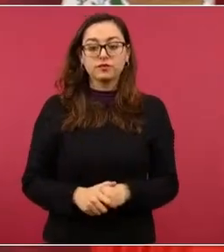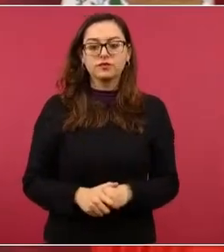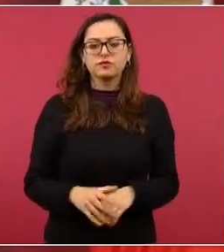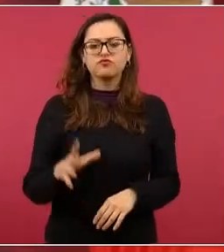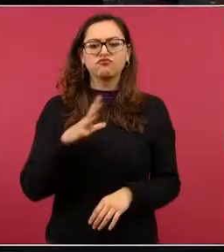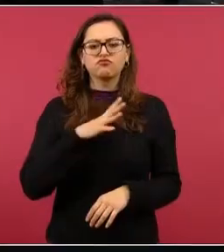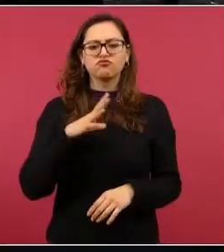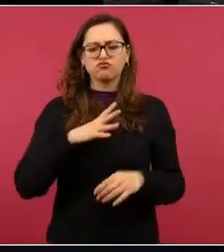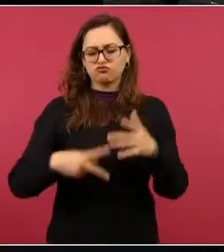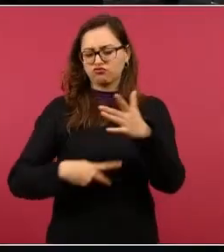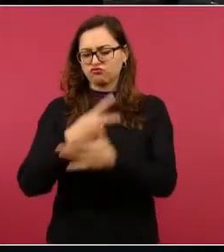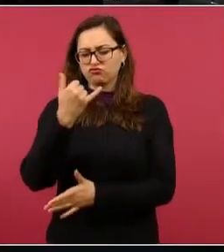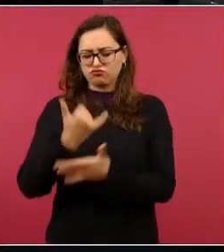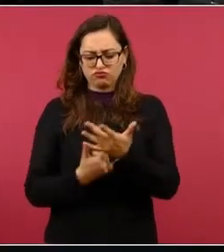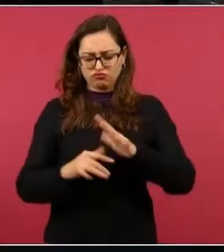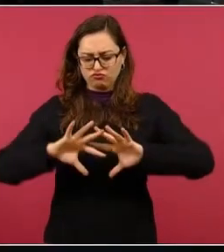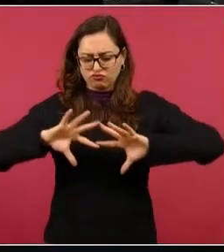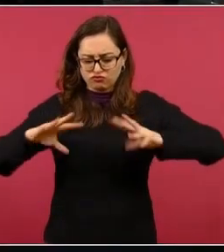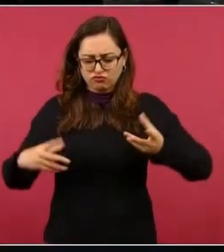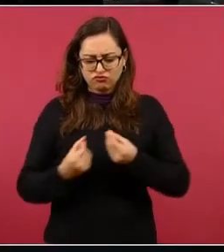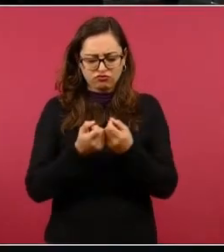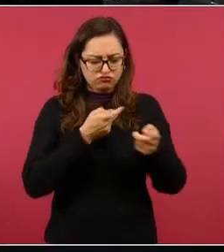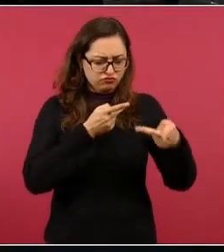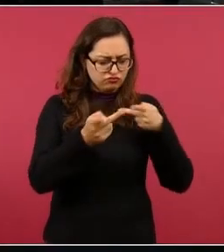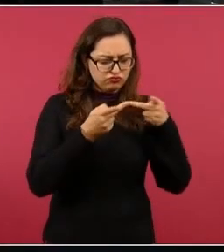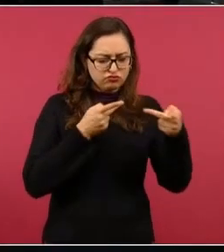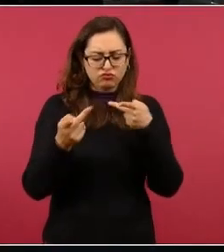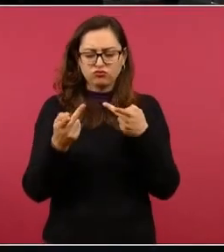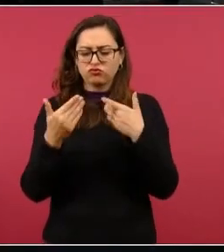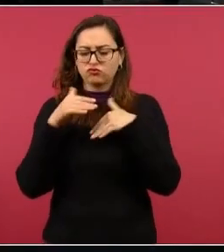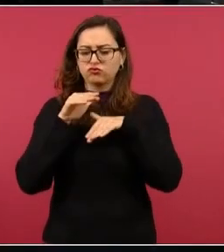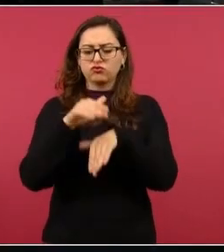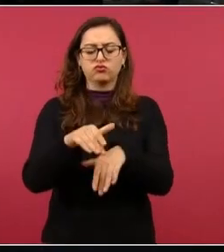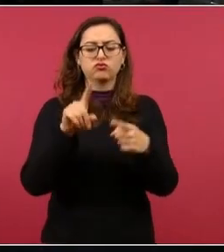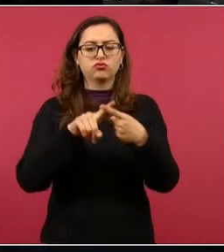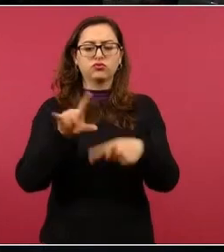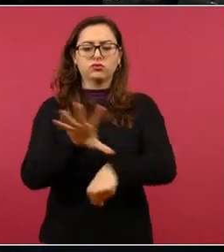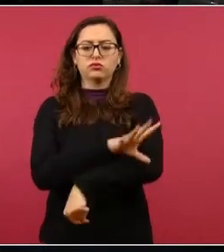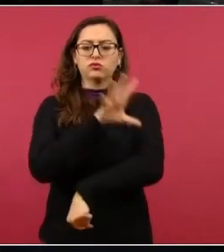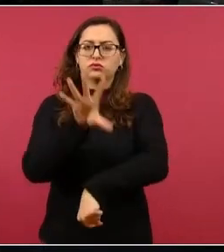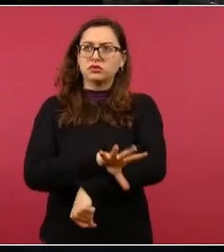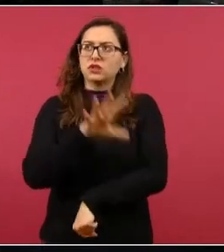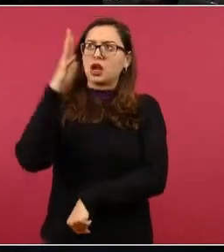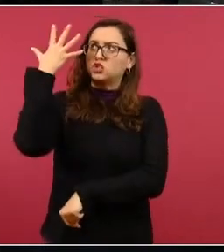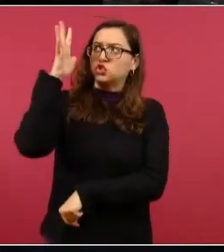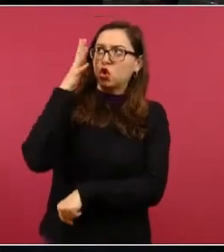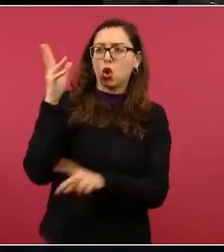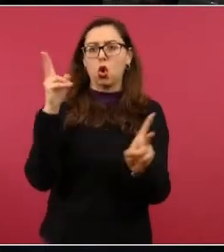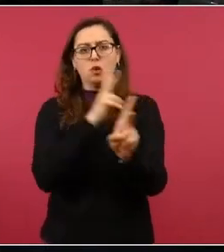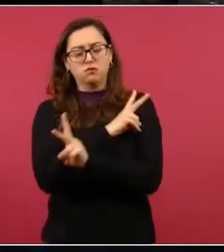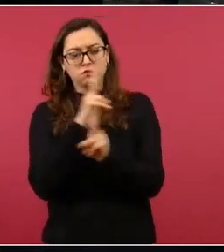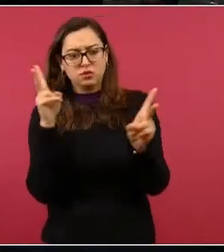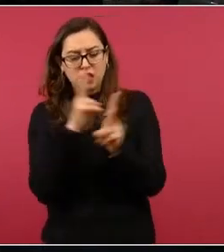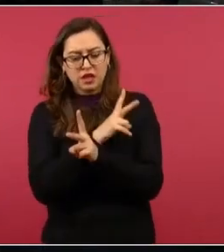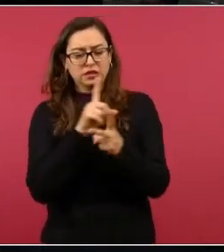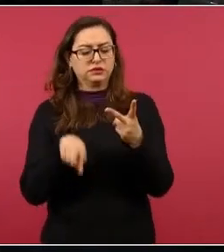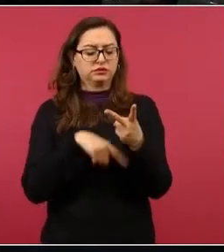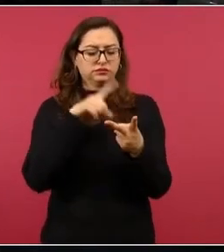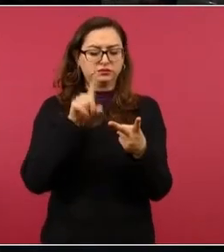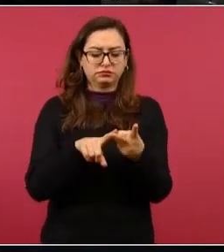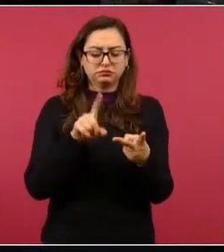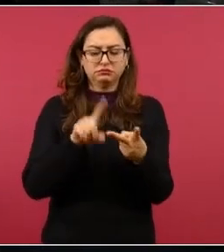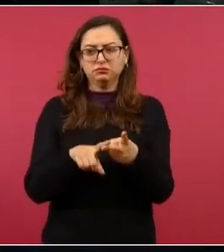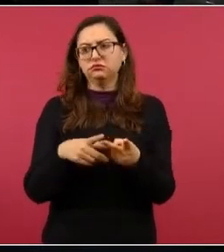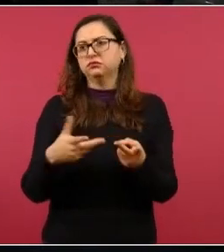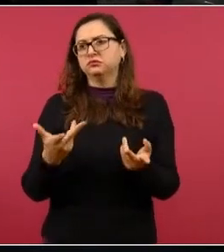ver con la generación de energías renovables en Sonora, replicar